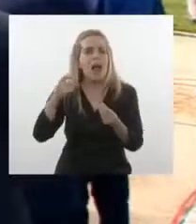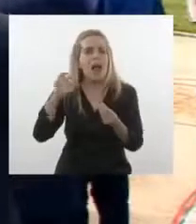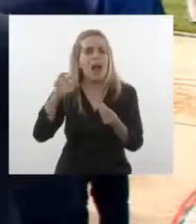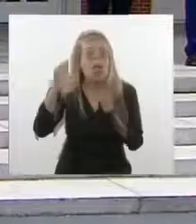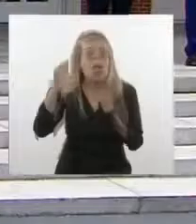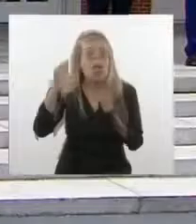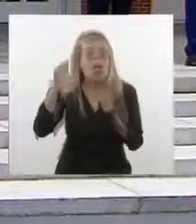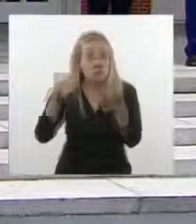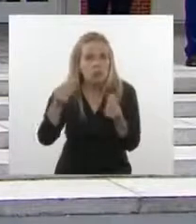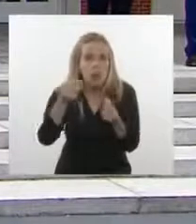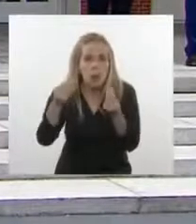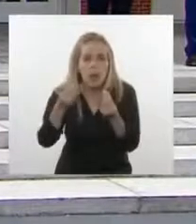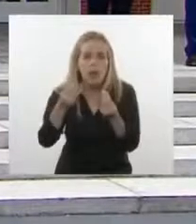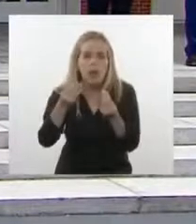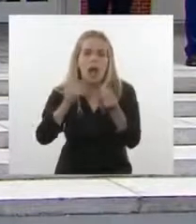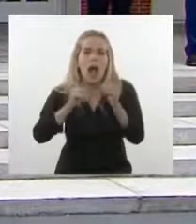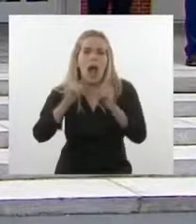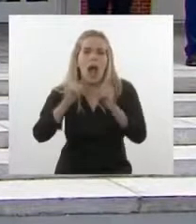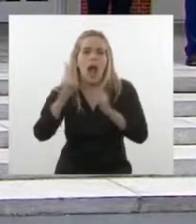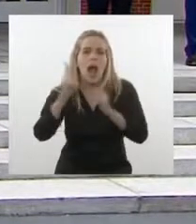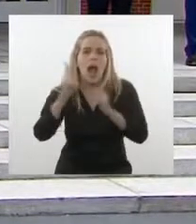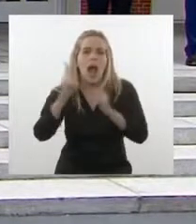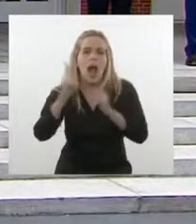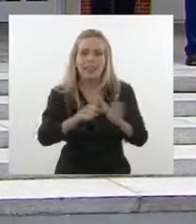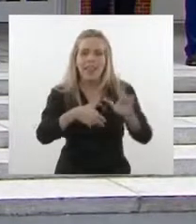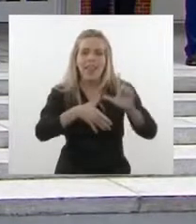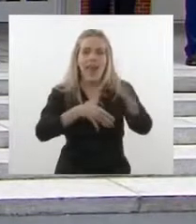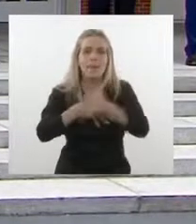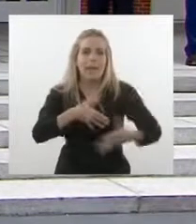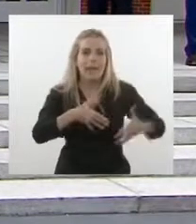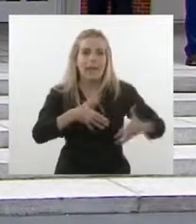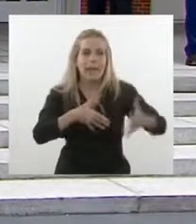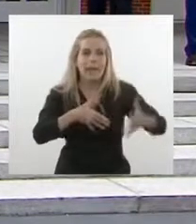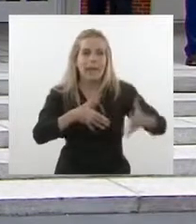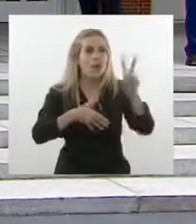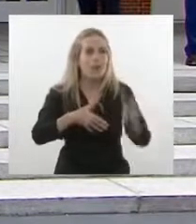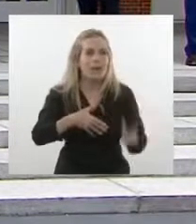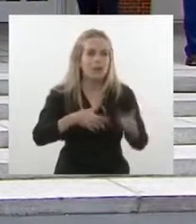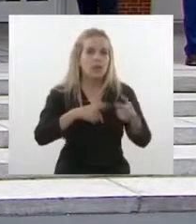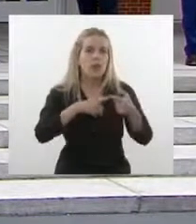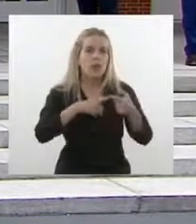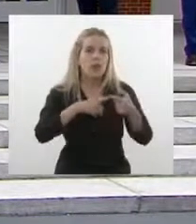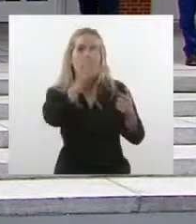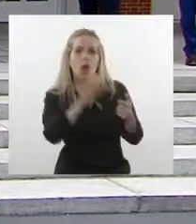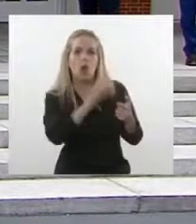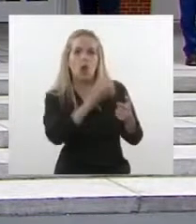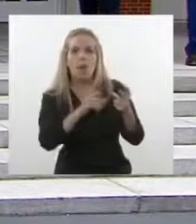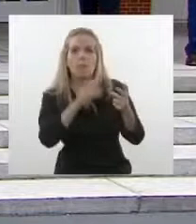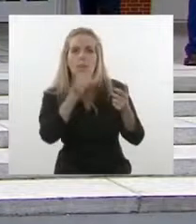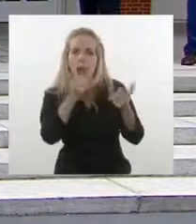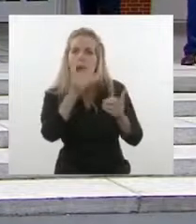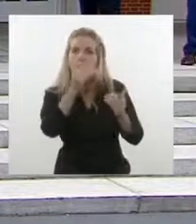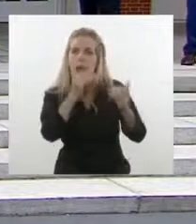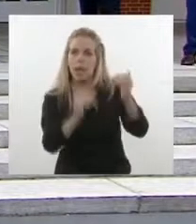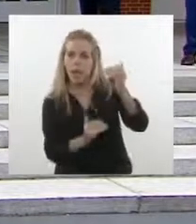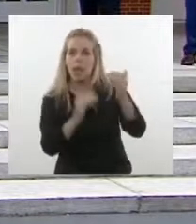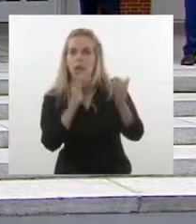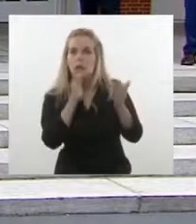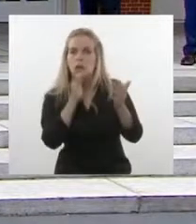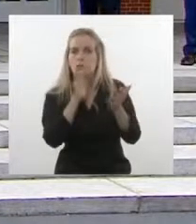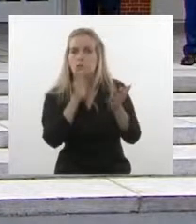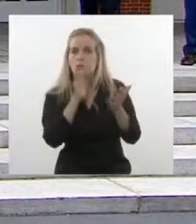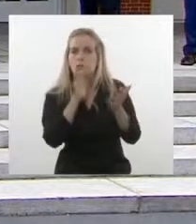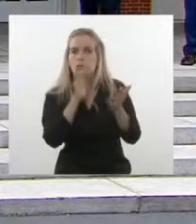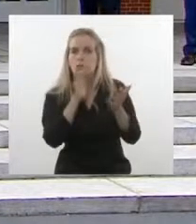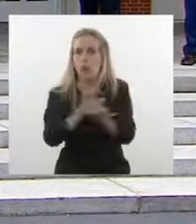inestabilidad que hay en algunas regiones de América Latina, ya no solamente en Venezuela, hemos visto en Colombia también escenas muy complicadas en las últimas semanas.